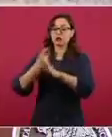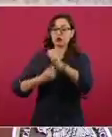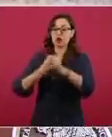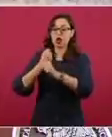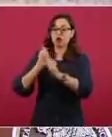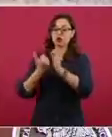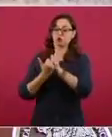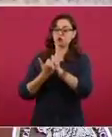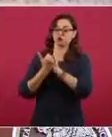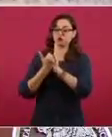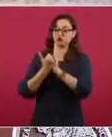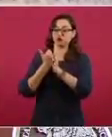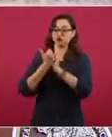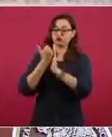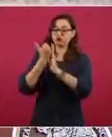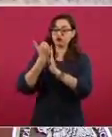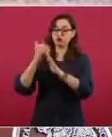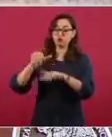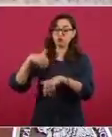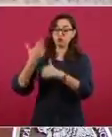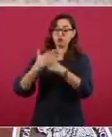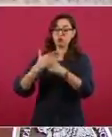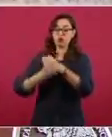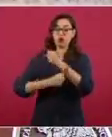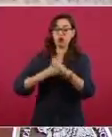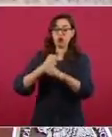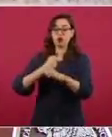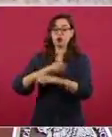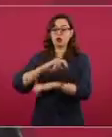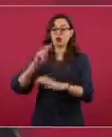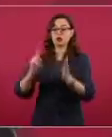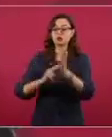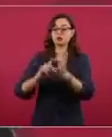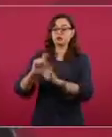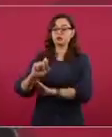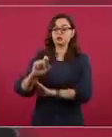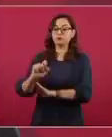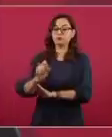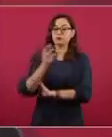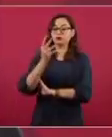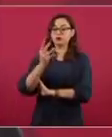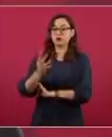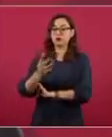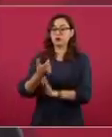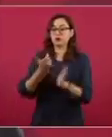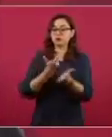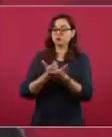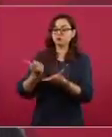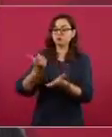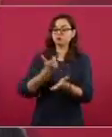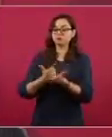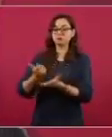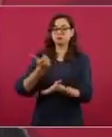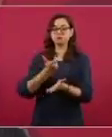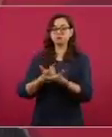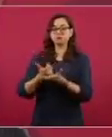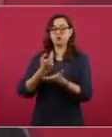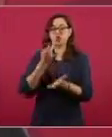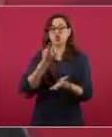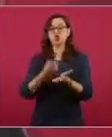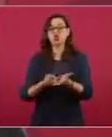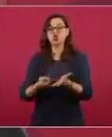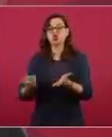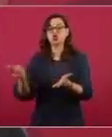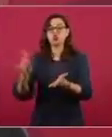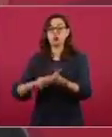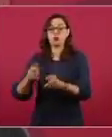pensiones hasta llegar en el 24 al doble de